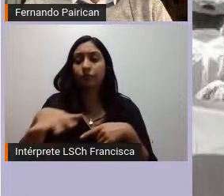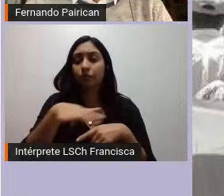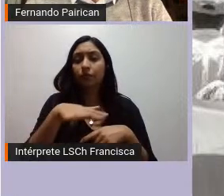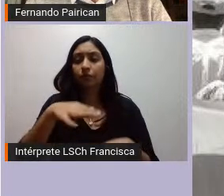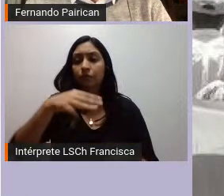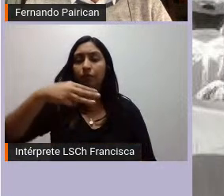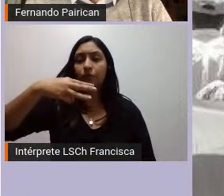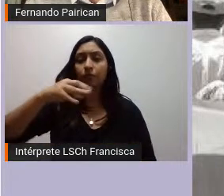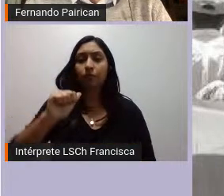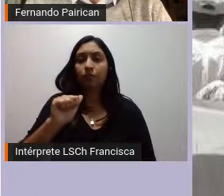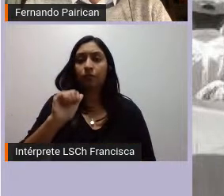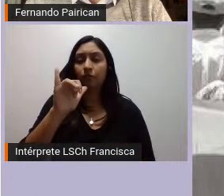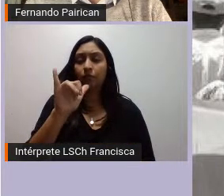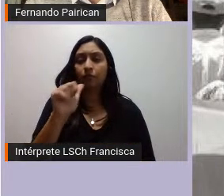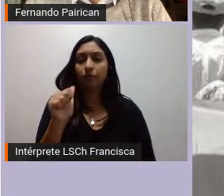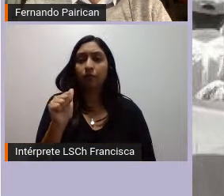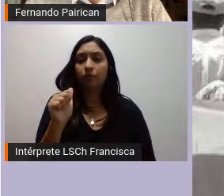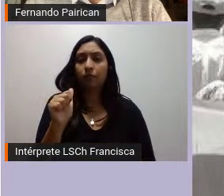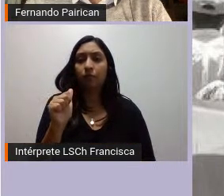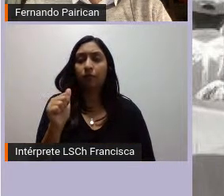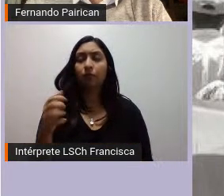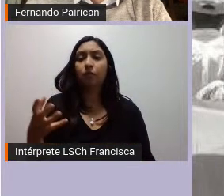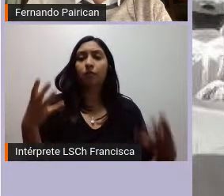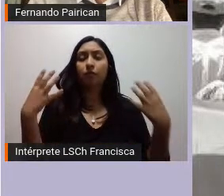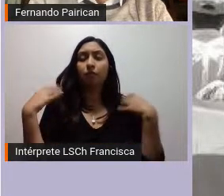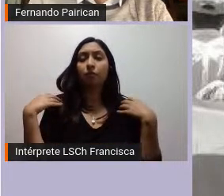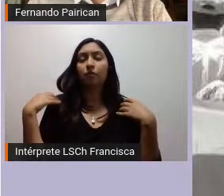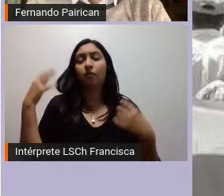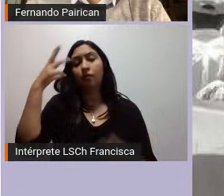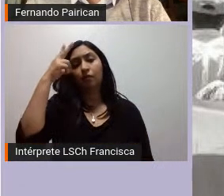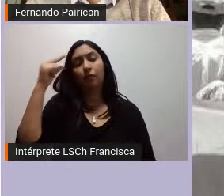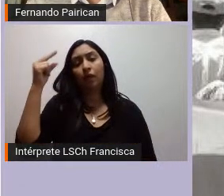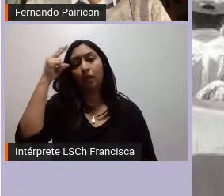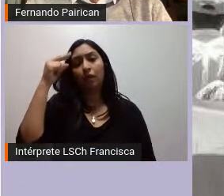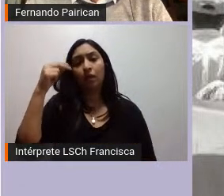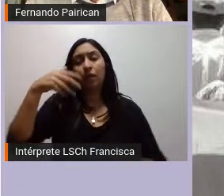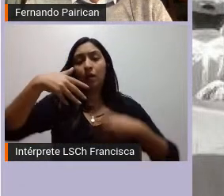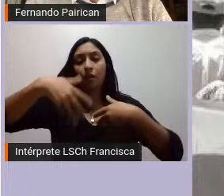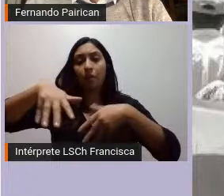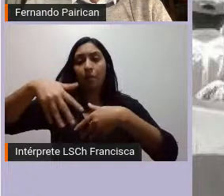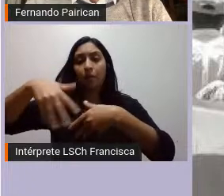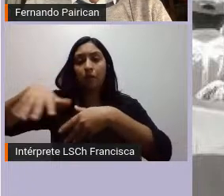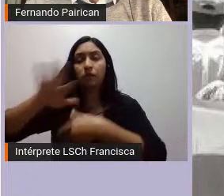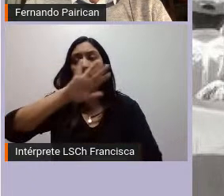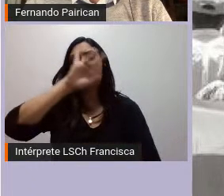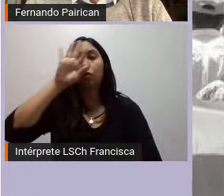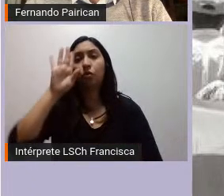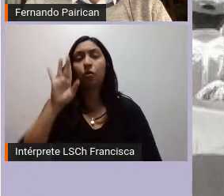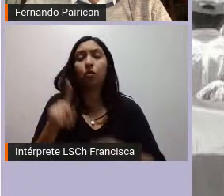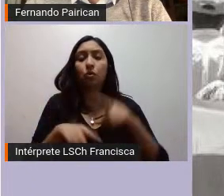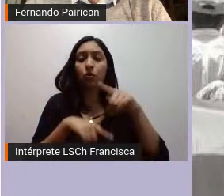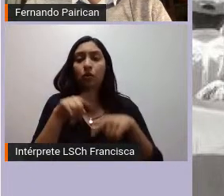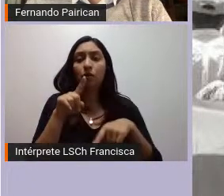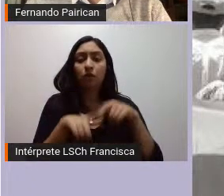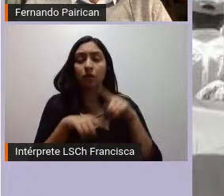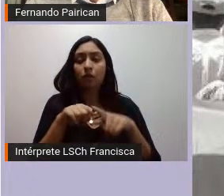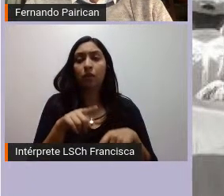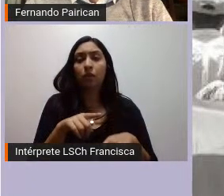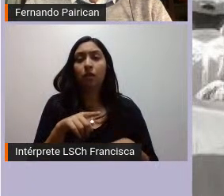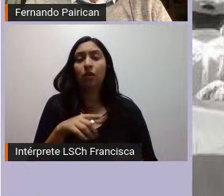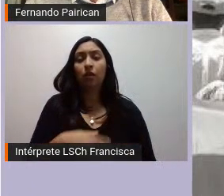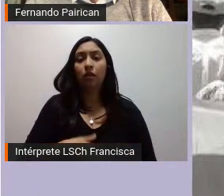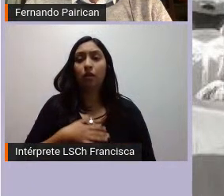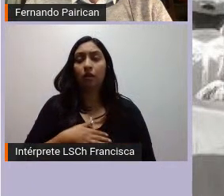encabezado en México por el Ejército Zapatista de Liberación Nacional hará esta gran marcha del color de la tierra donde buscan que se les reconozca